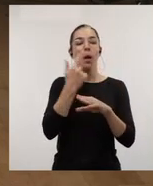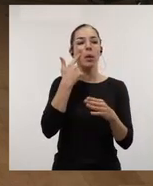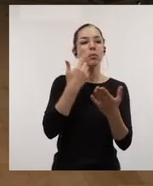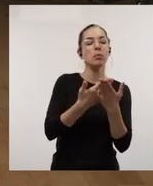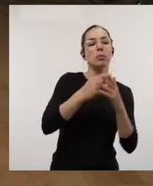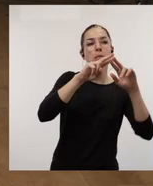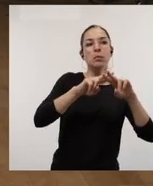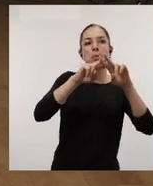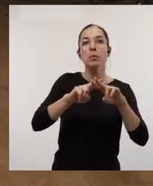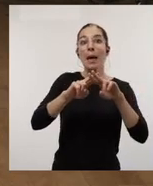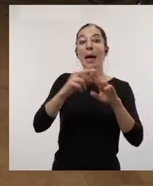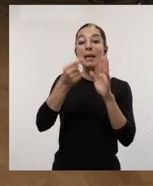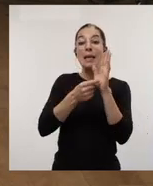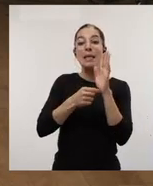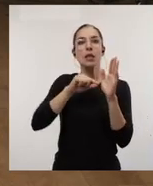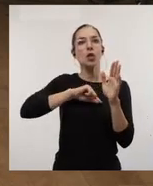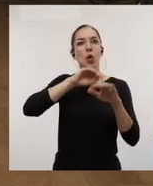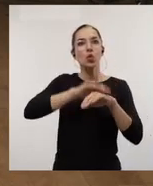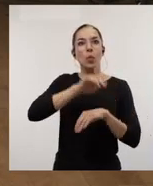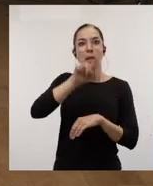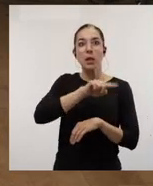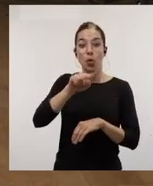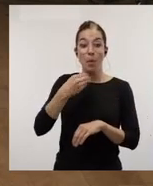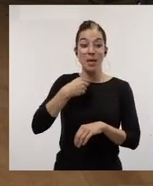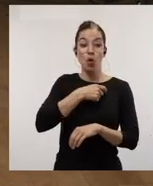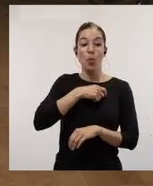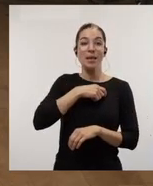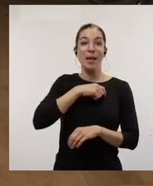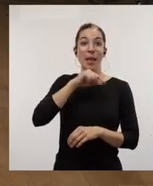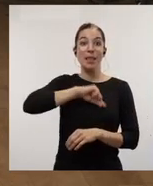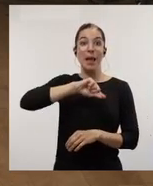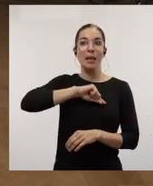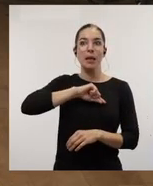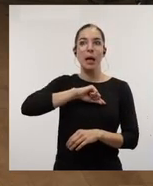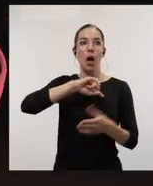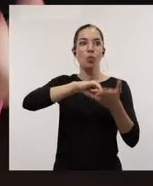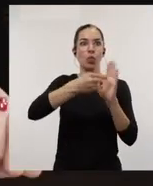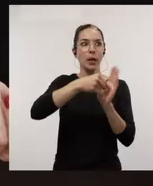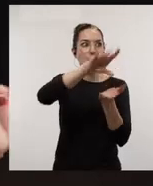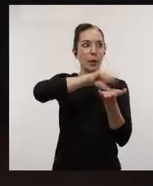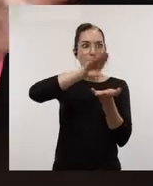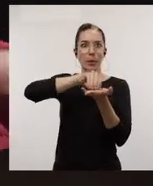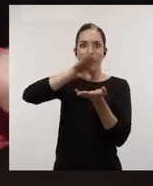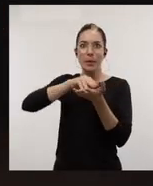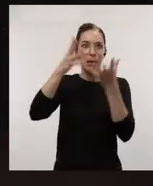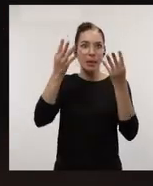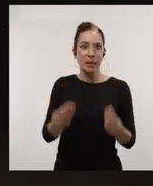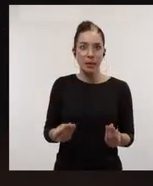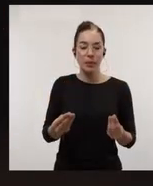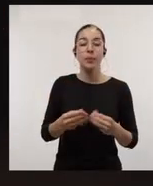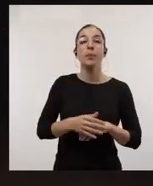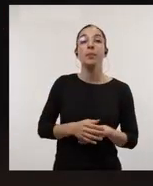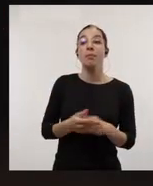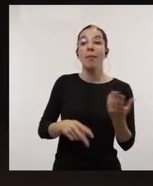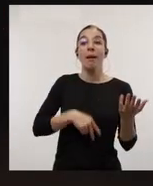cumplan con los requisitos éticos. Y son muchos los proyectos que tienen que pasar por el comité de ética. Esto se detalla tanto en el manual como en el reglamento del